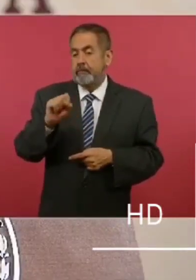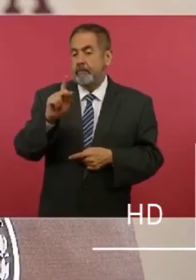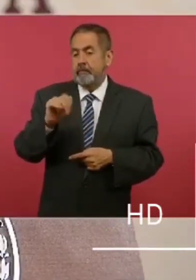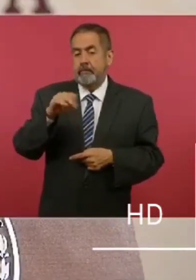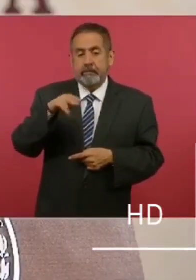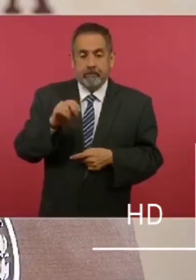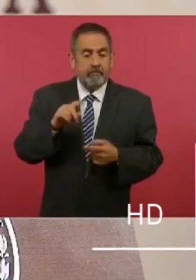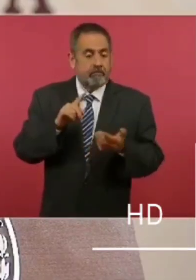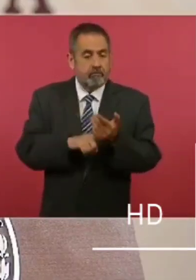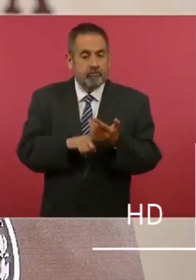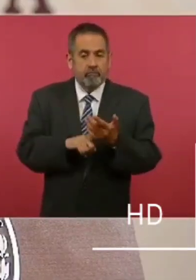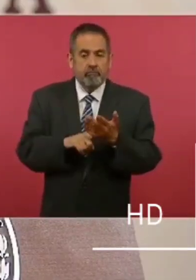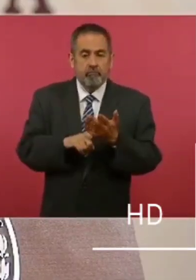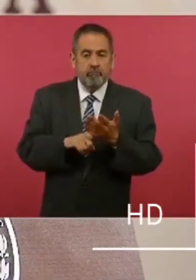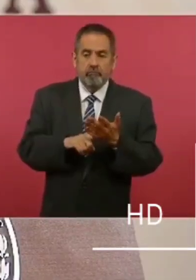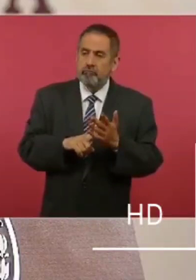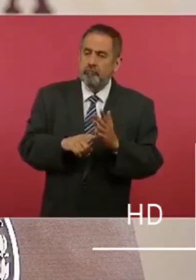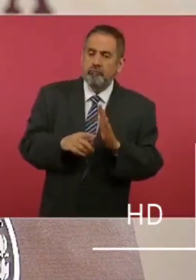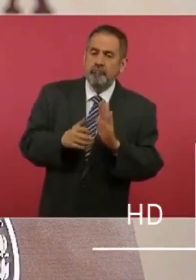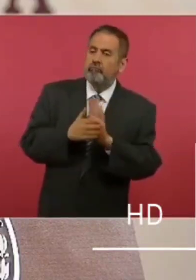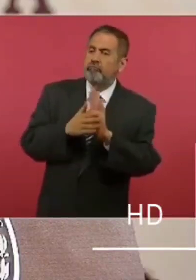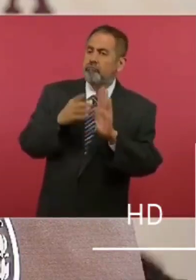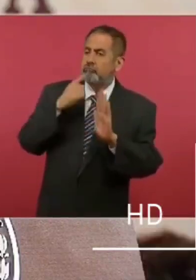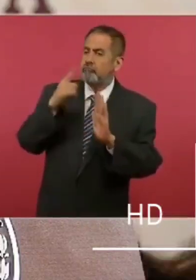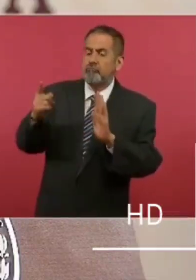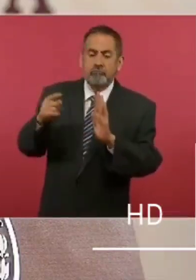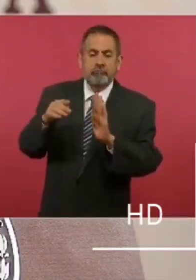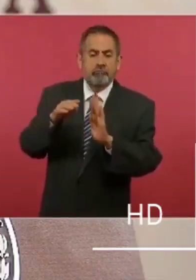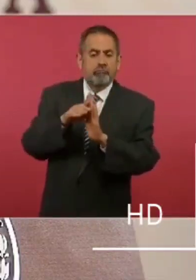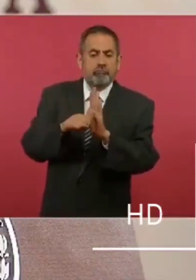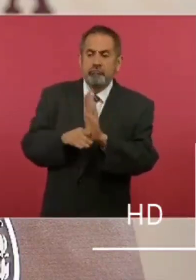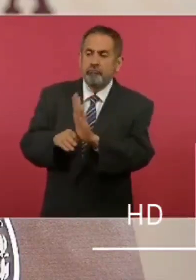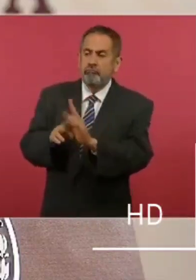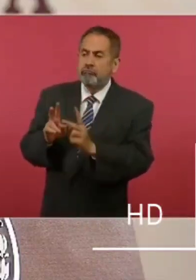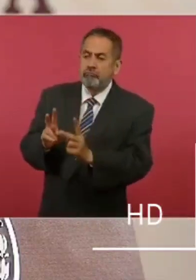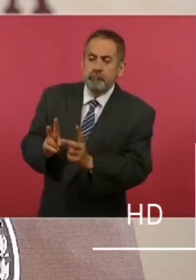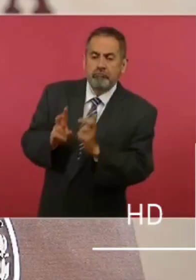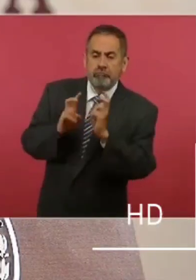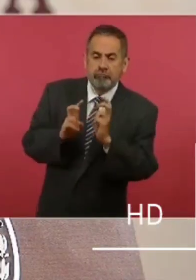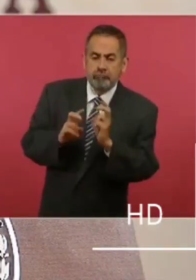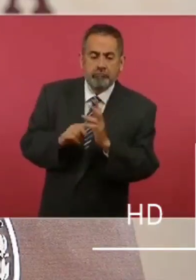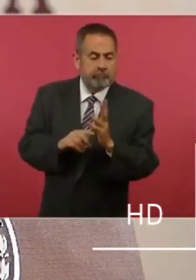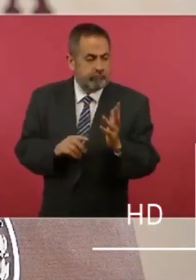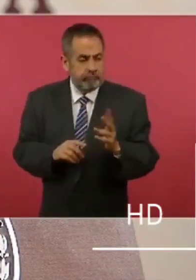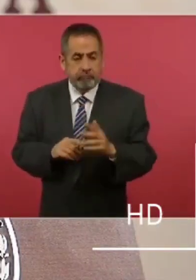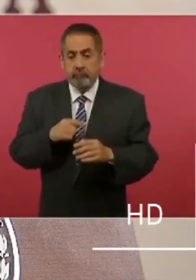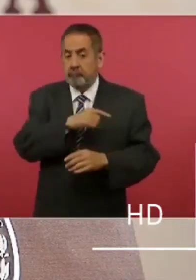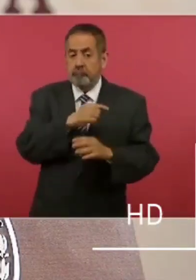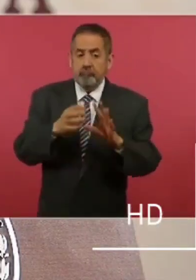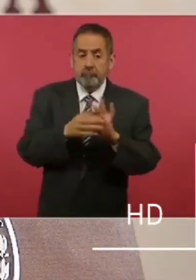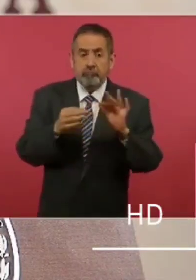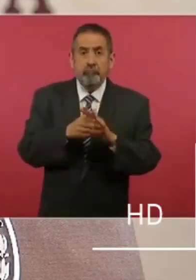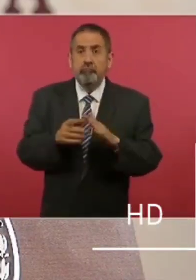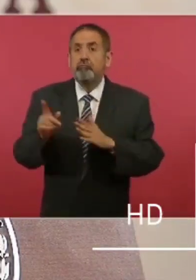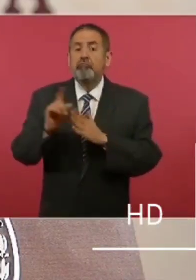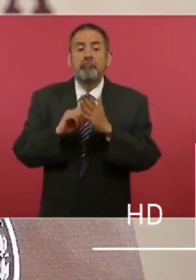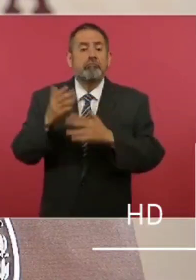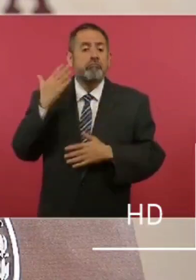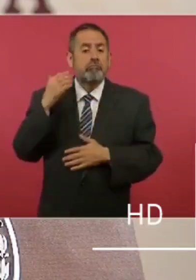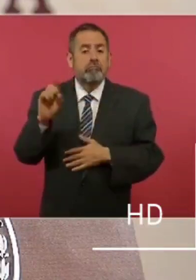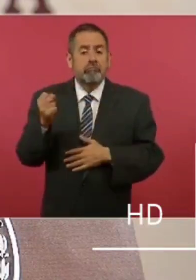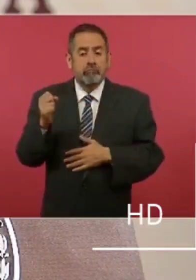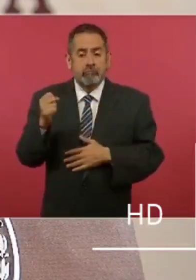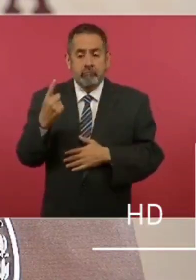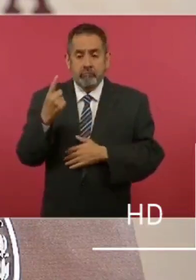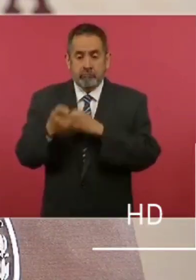él presentó la denuncia por el presunto robo y declaró que en el mes de septiembre del año